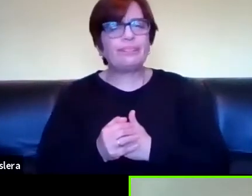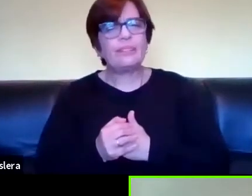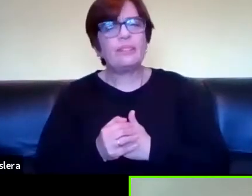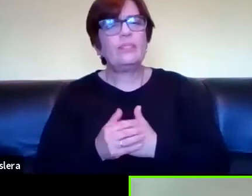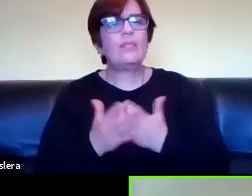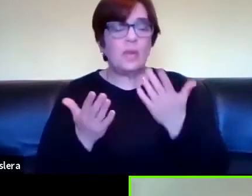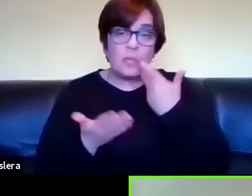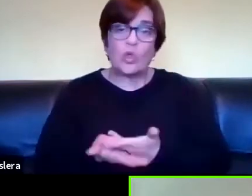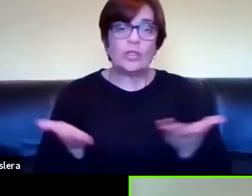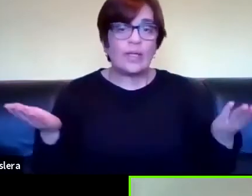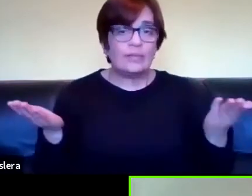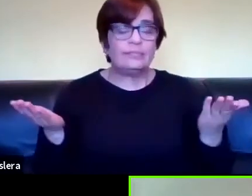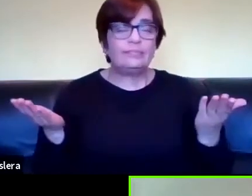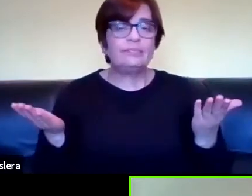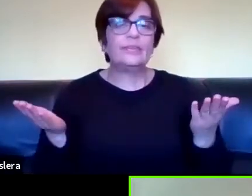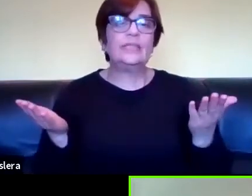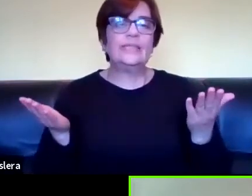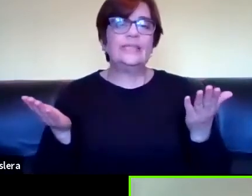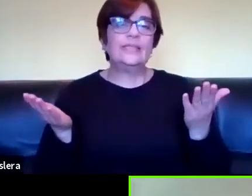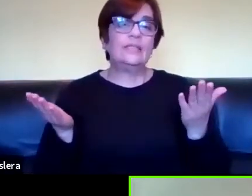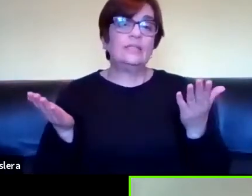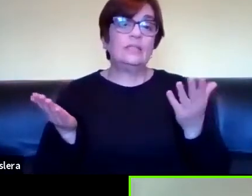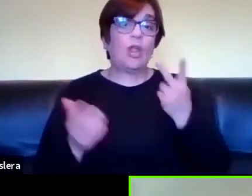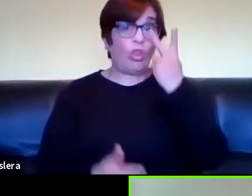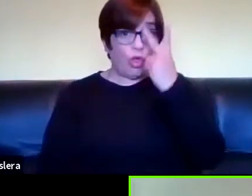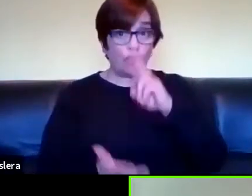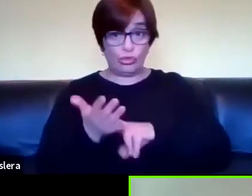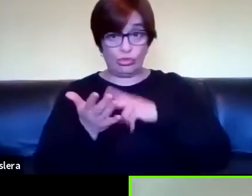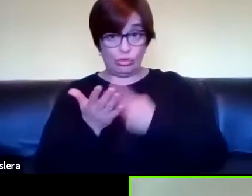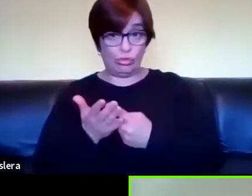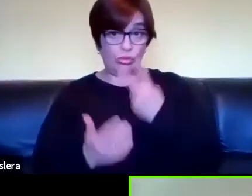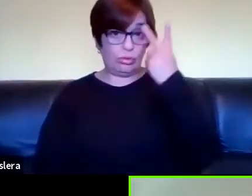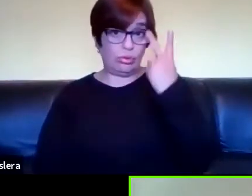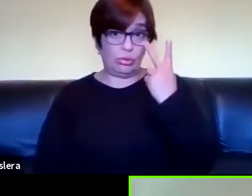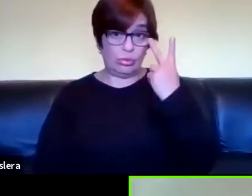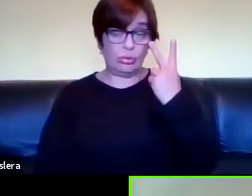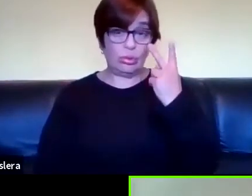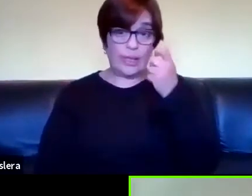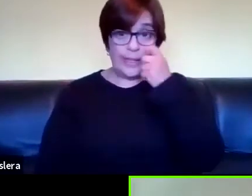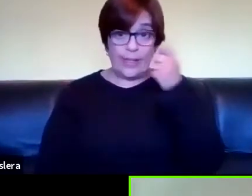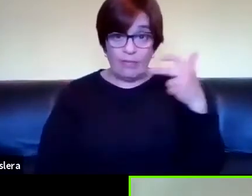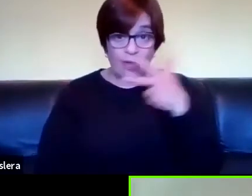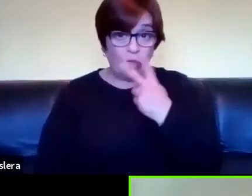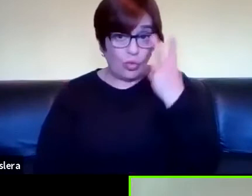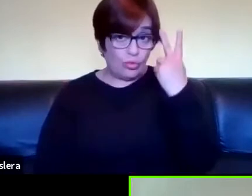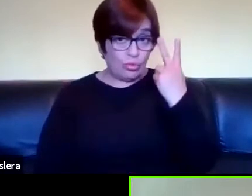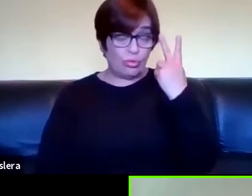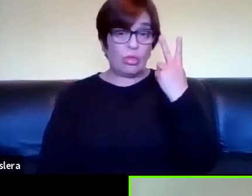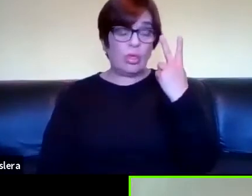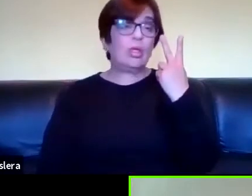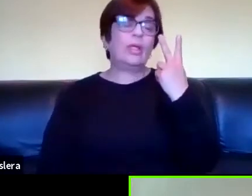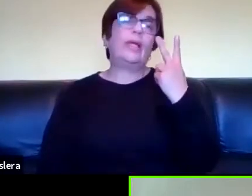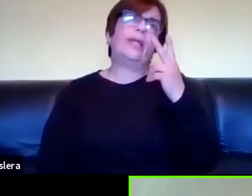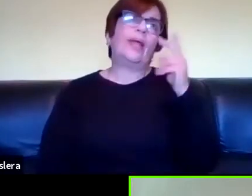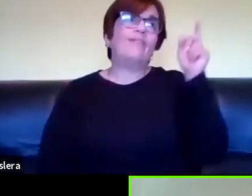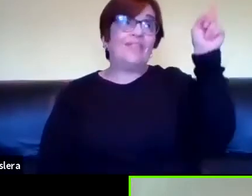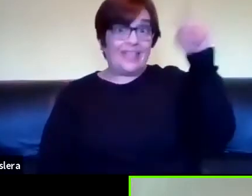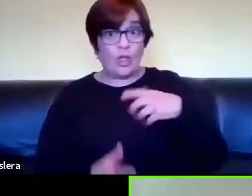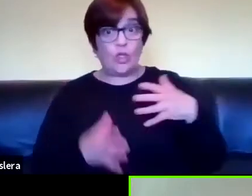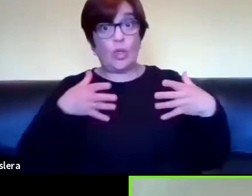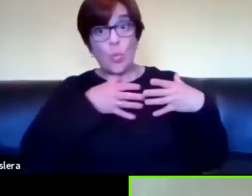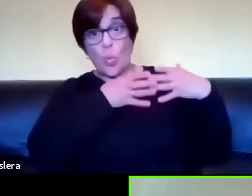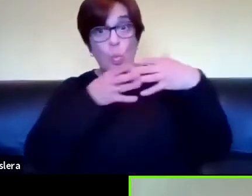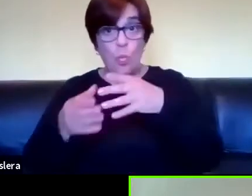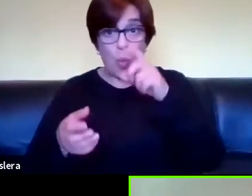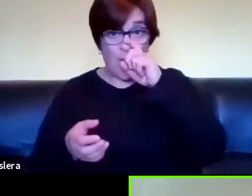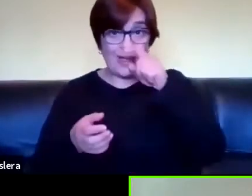presentaron dos traductores de testigos de Jehová del equipo de traductor de Buenos Aires presentaron un